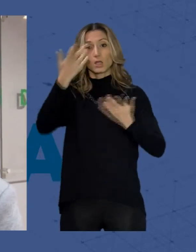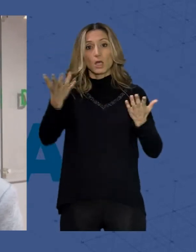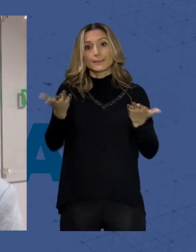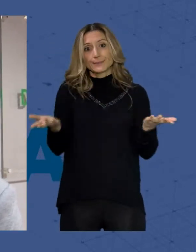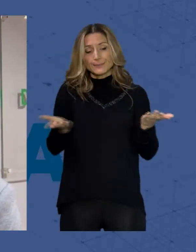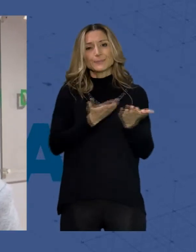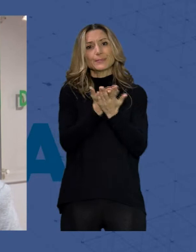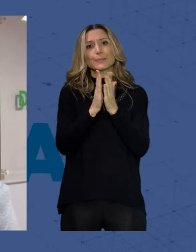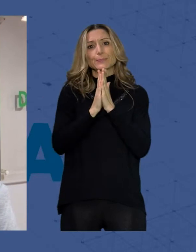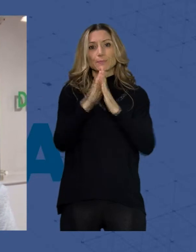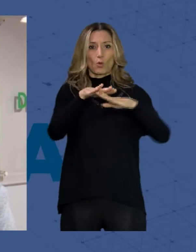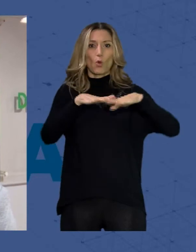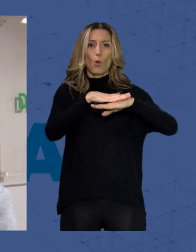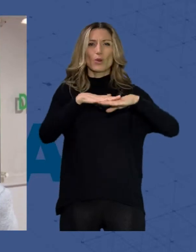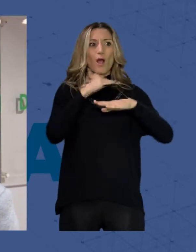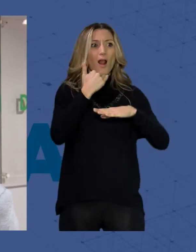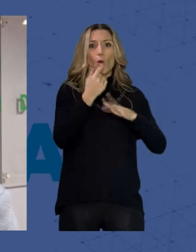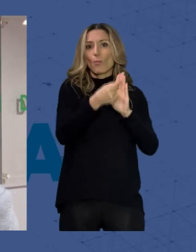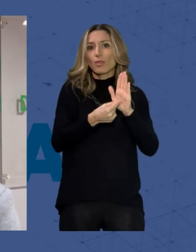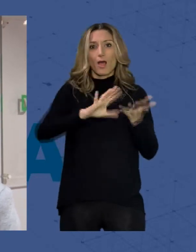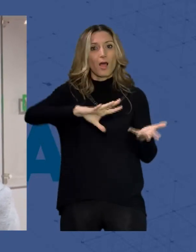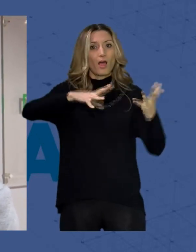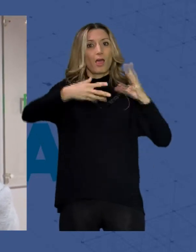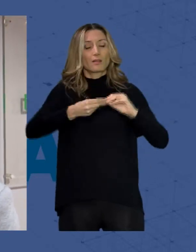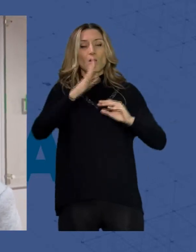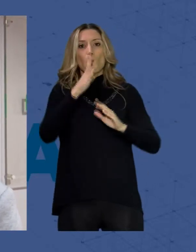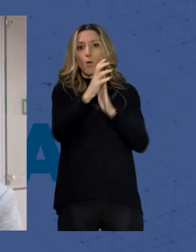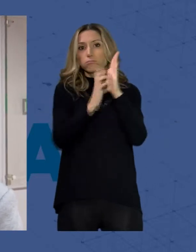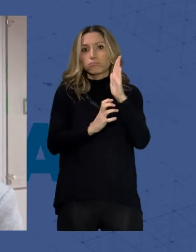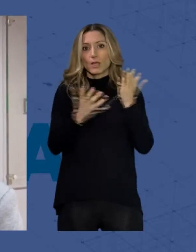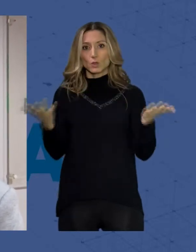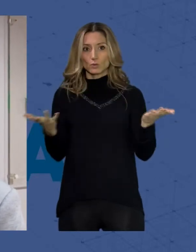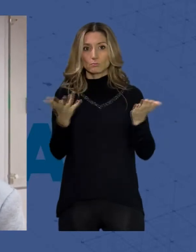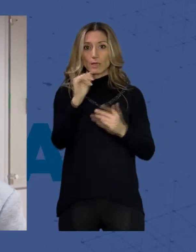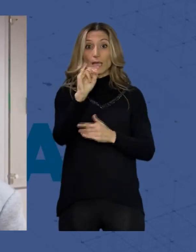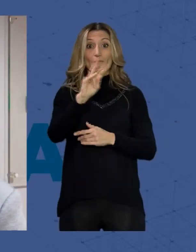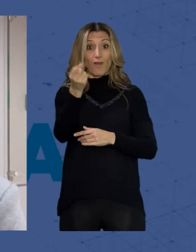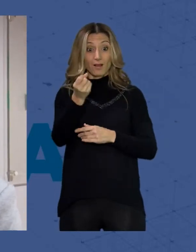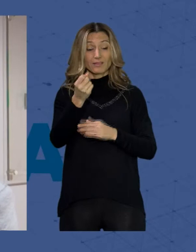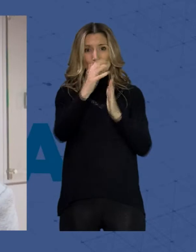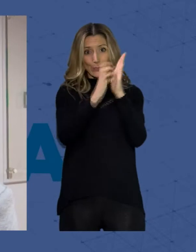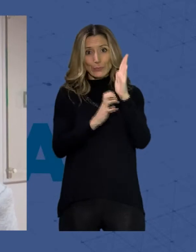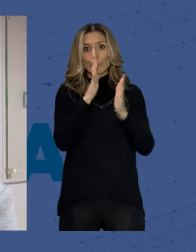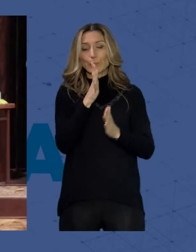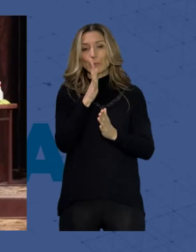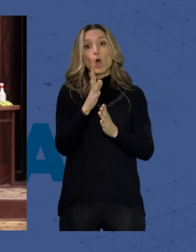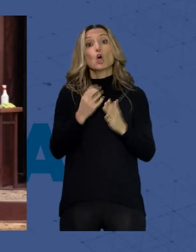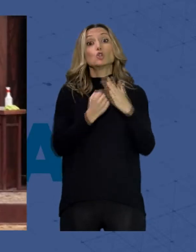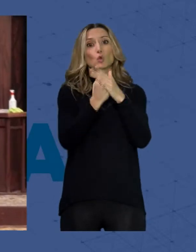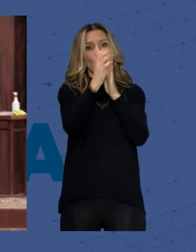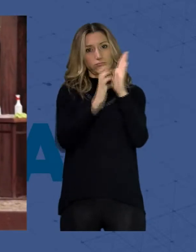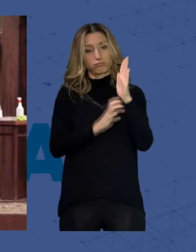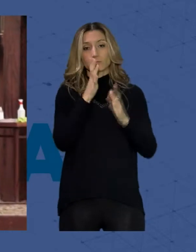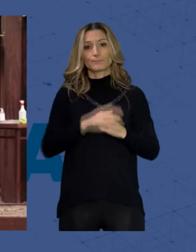al Gobierno que adopte algunas medidas, como pueda ser la reducción del IVA, optar por un IVA superreducido. Los